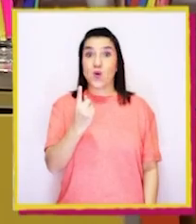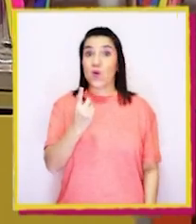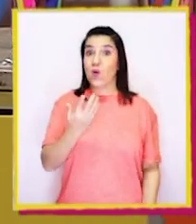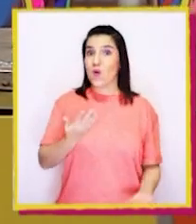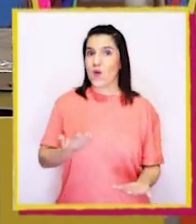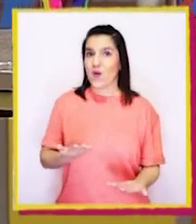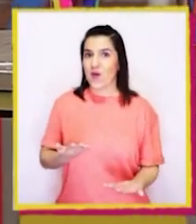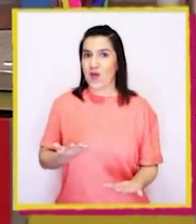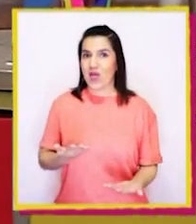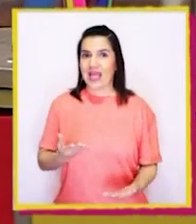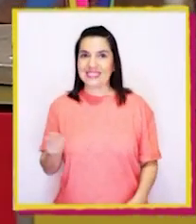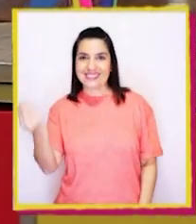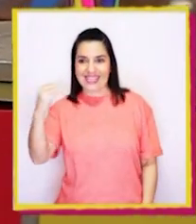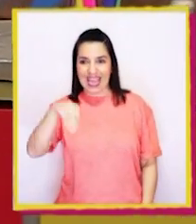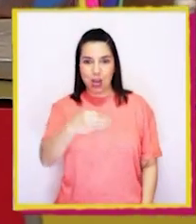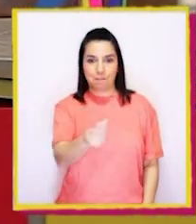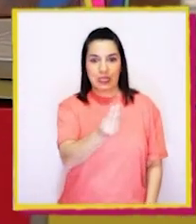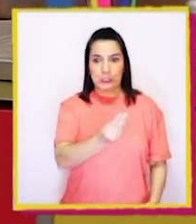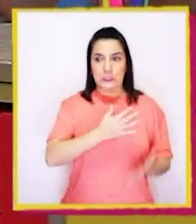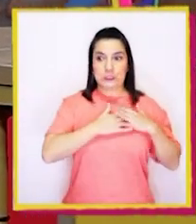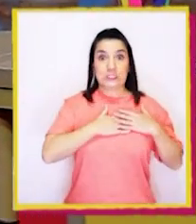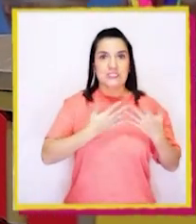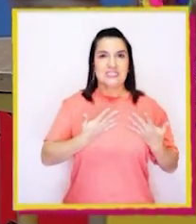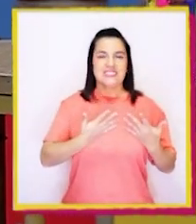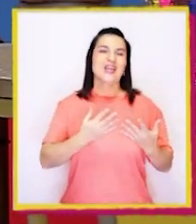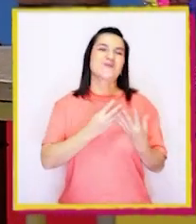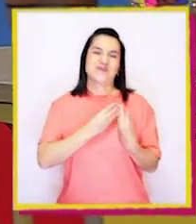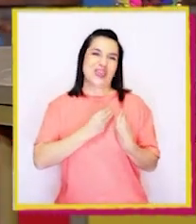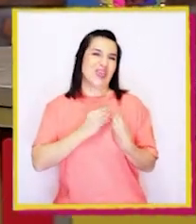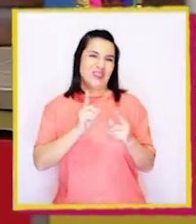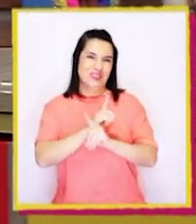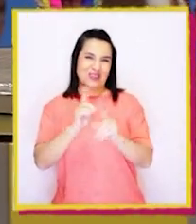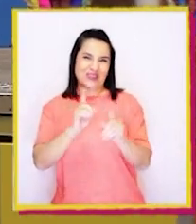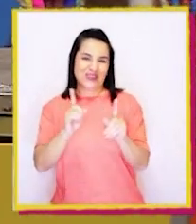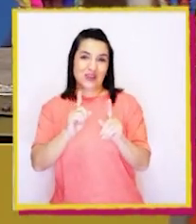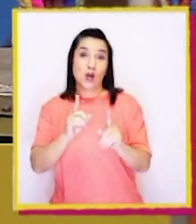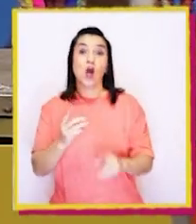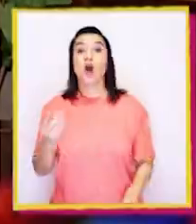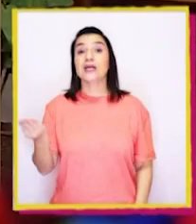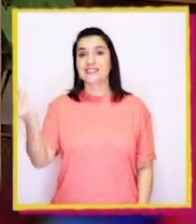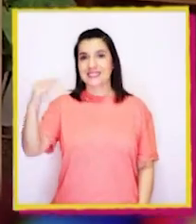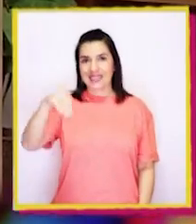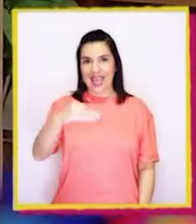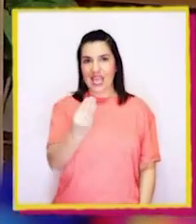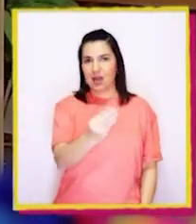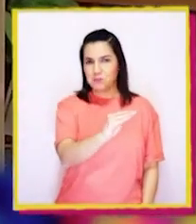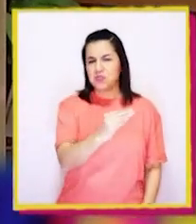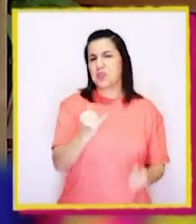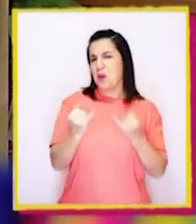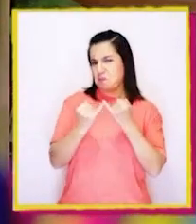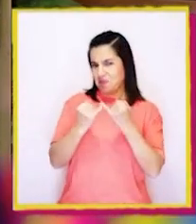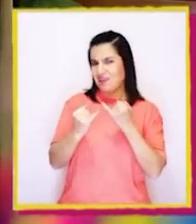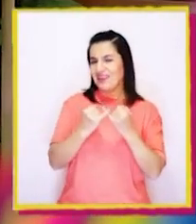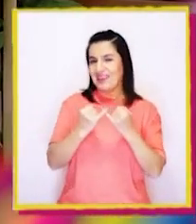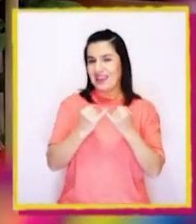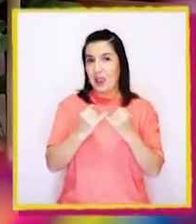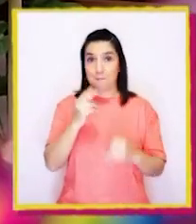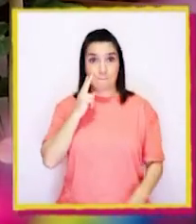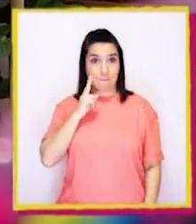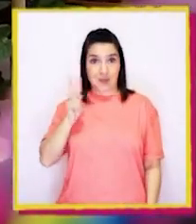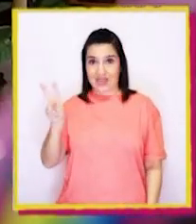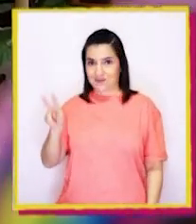es... ¡Con serpientes! ¡Pero no tengan susto! Son serpientes muy amigables.